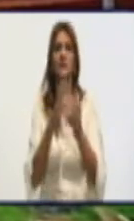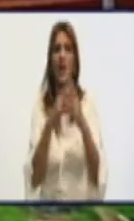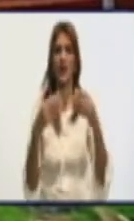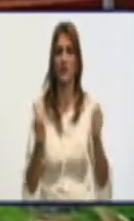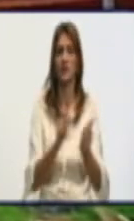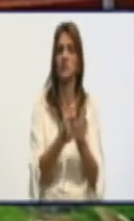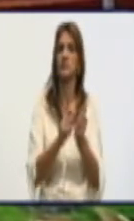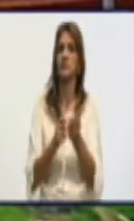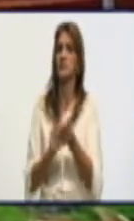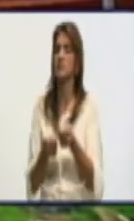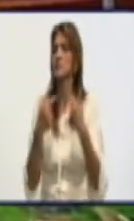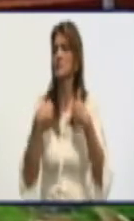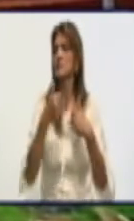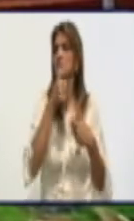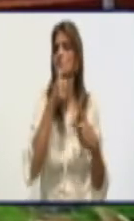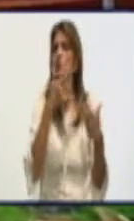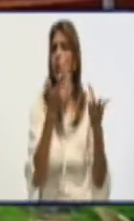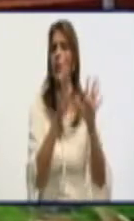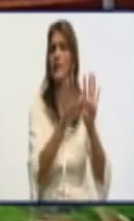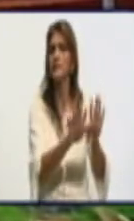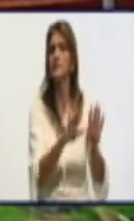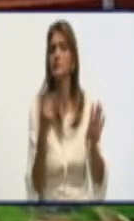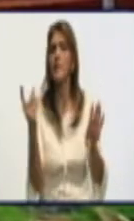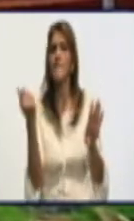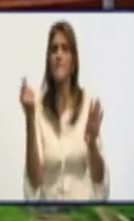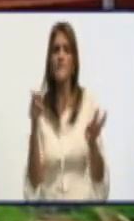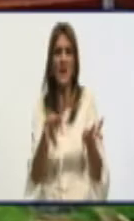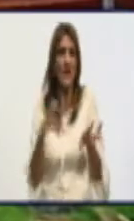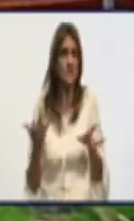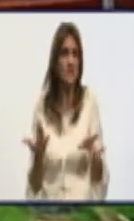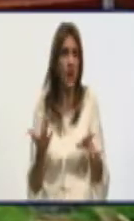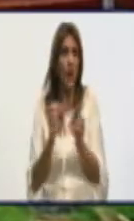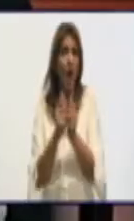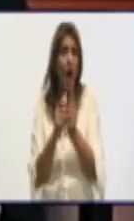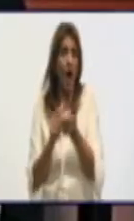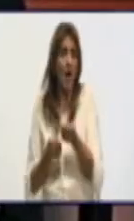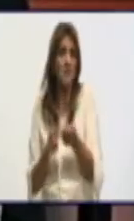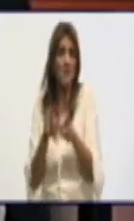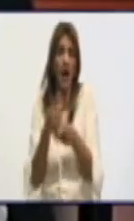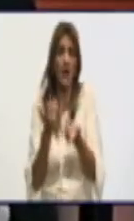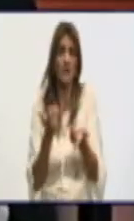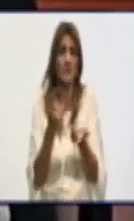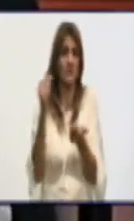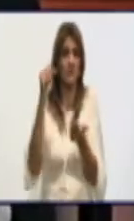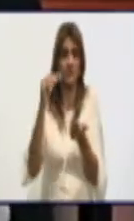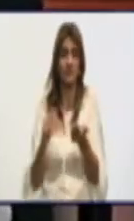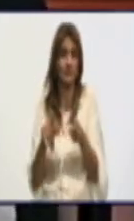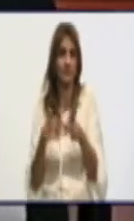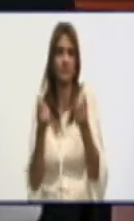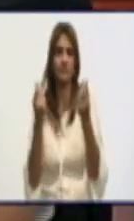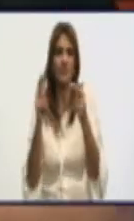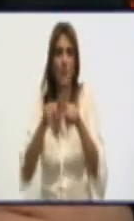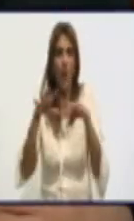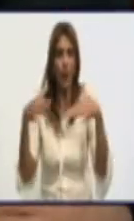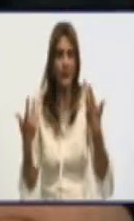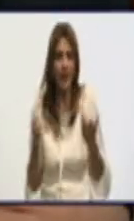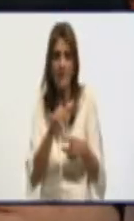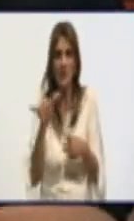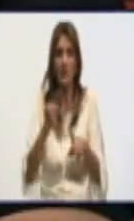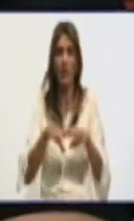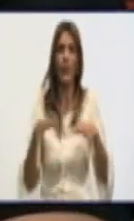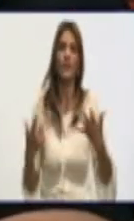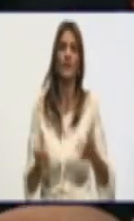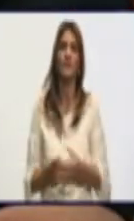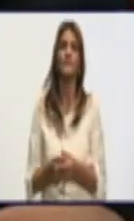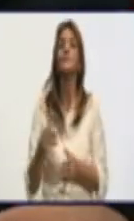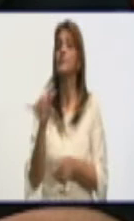haciendo con la harina que lleva ¿mantiene el mismo precio? Se mantiene el mismo precio y uner ¿por qué? Porque nosotros